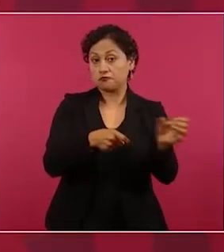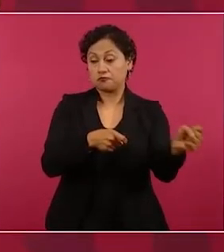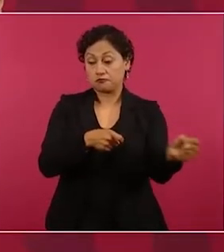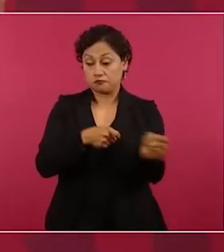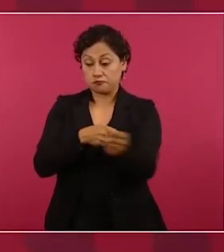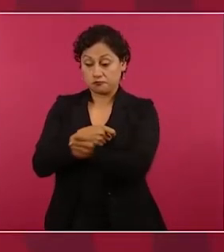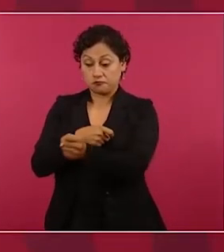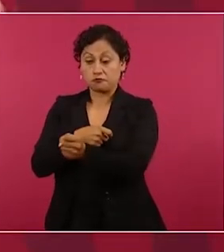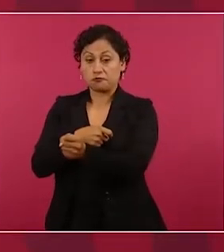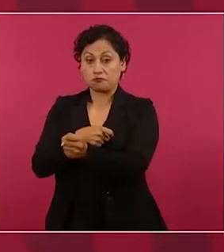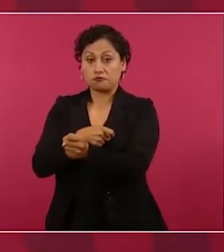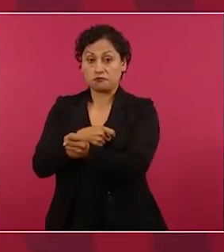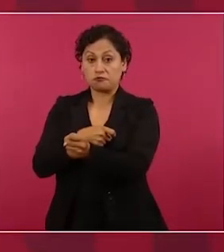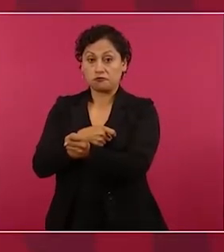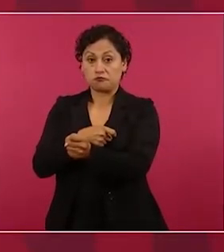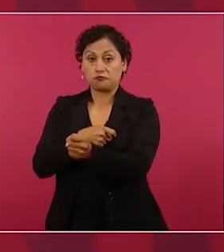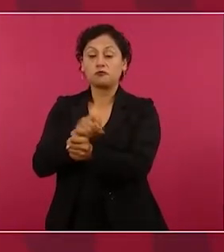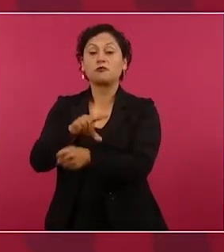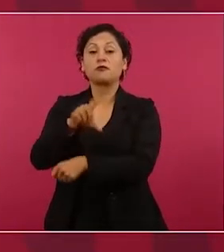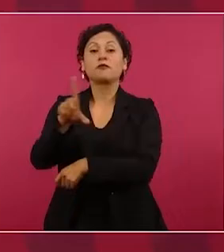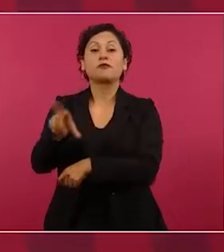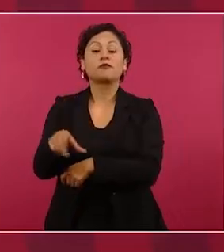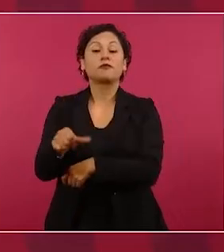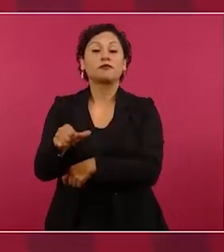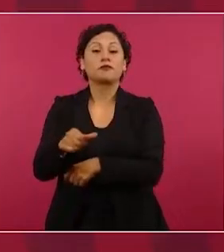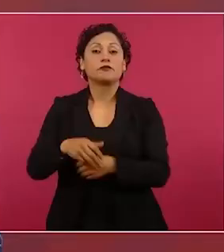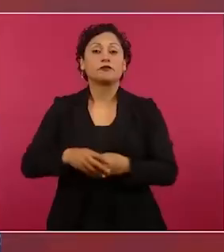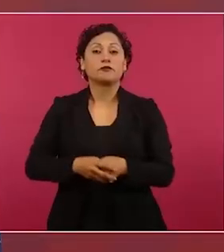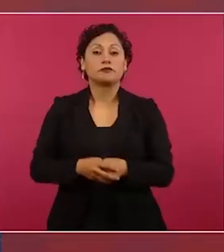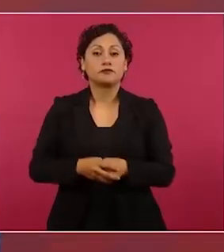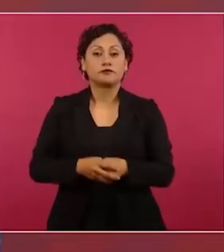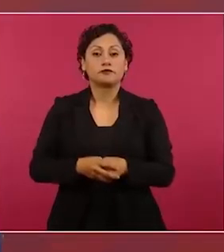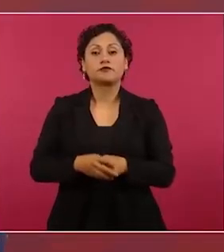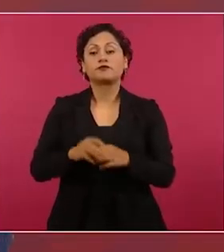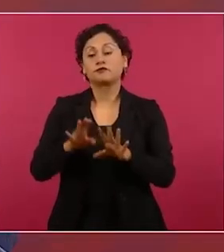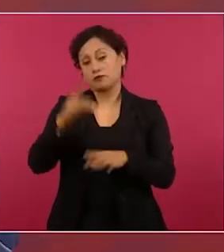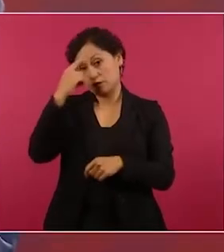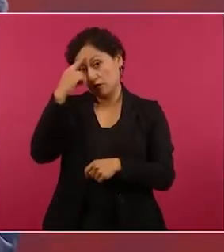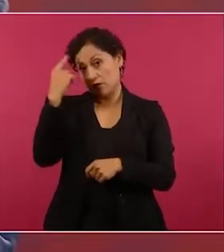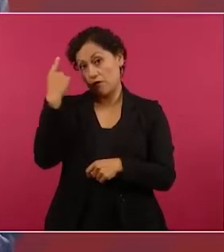a dar a conocer su versión